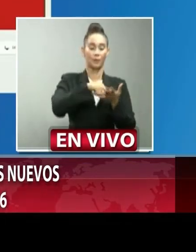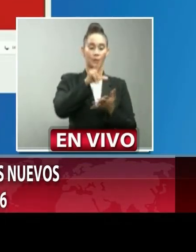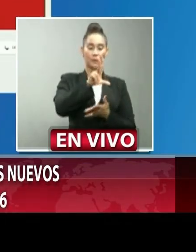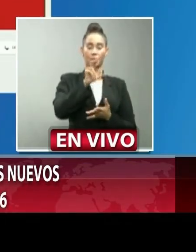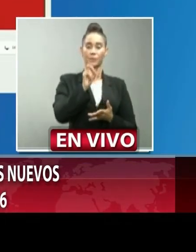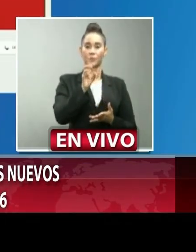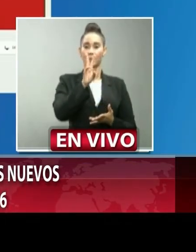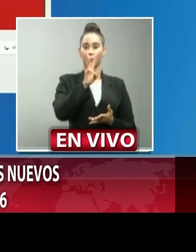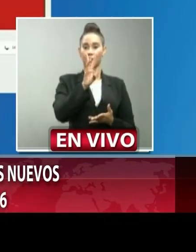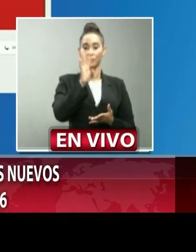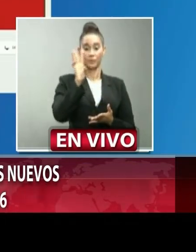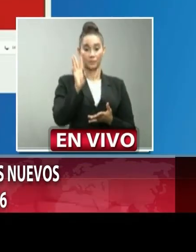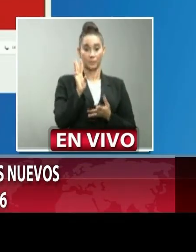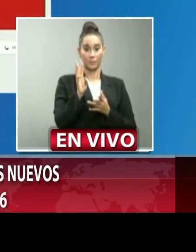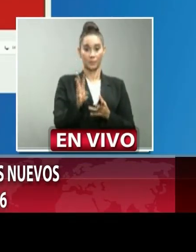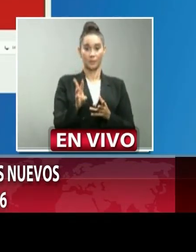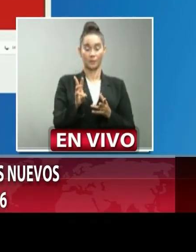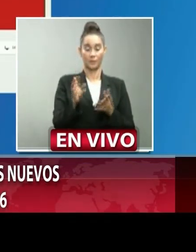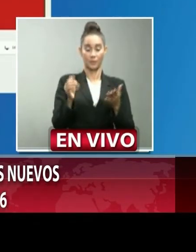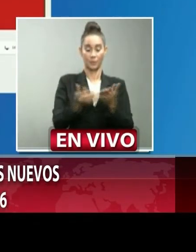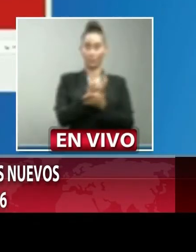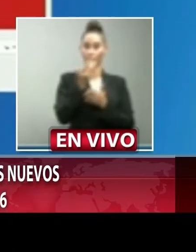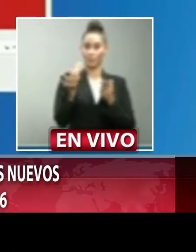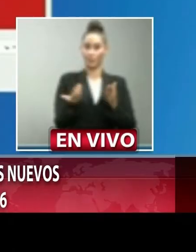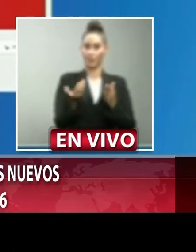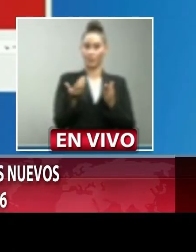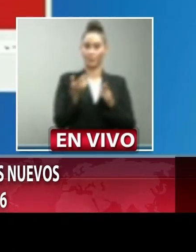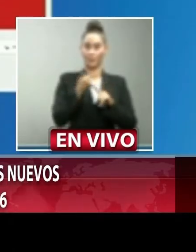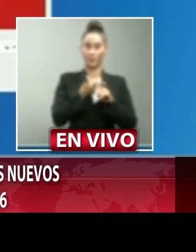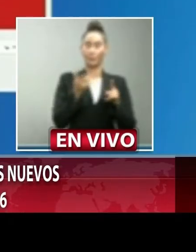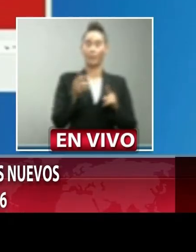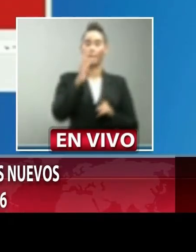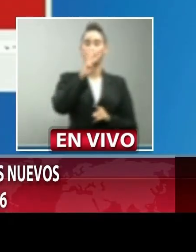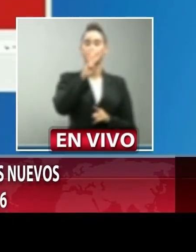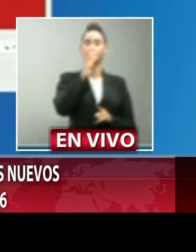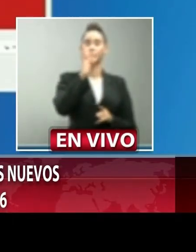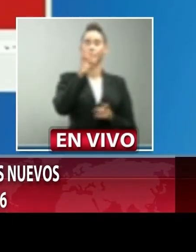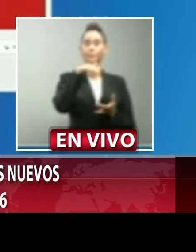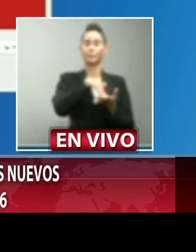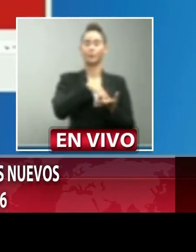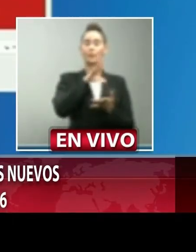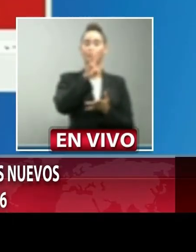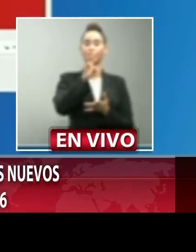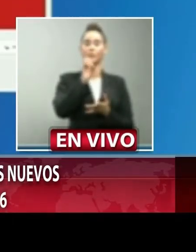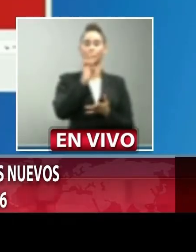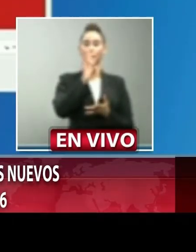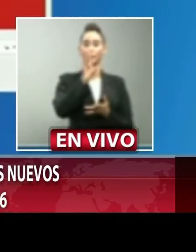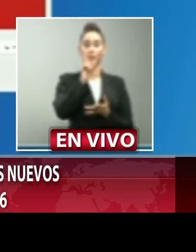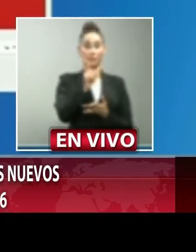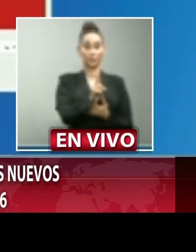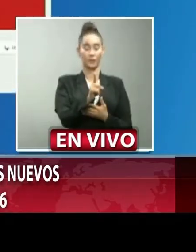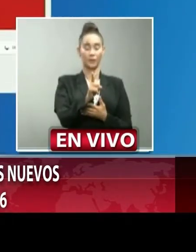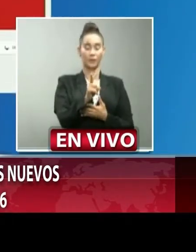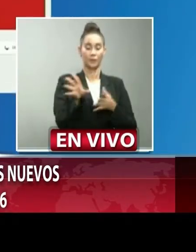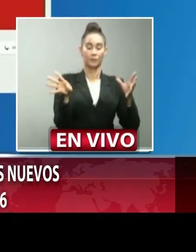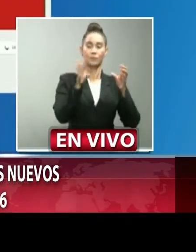.366 nuevos casos 47.671